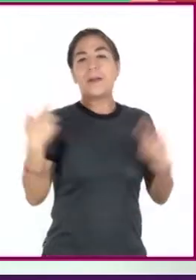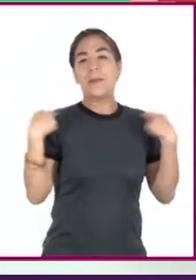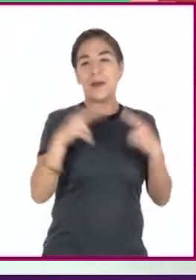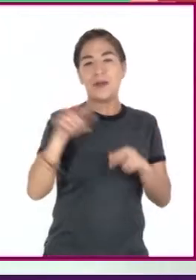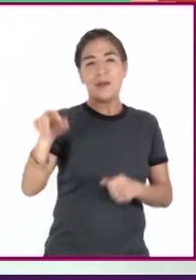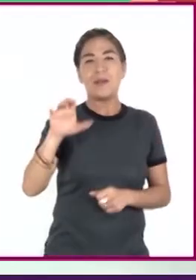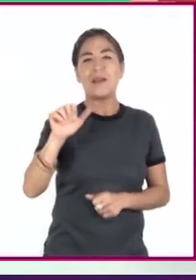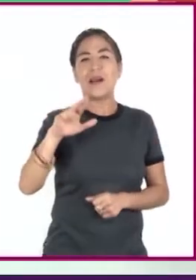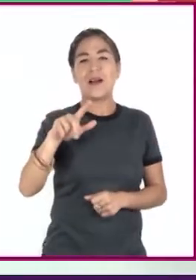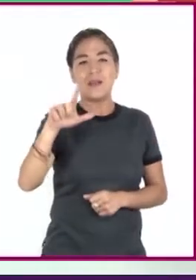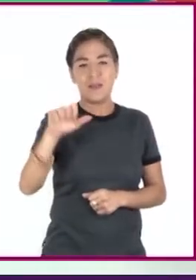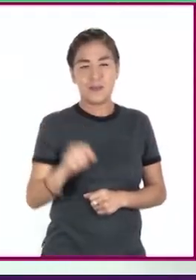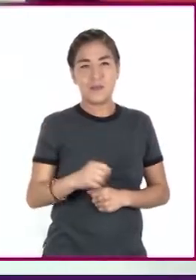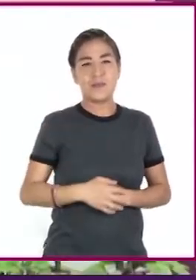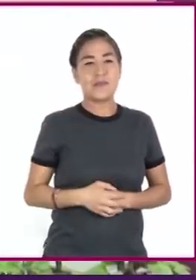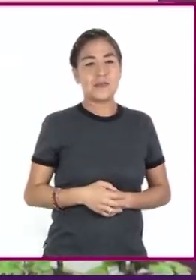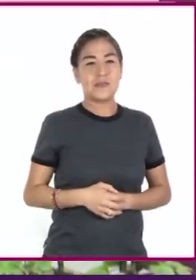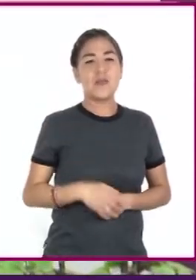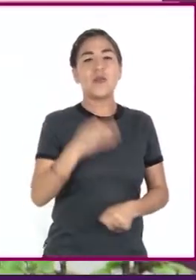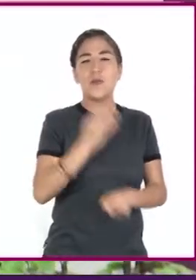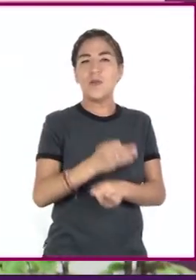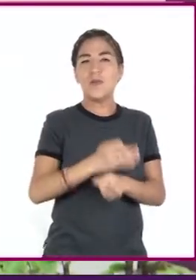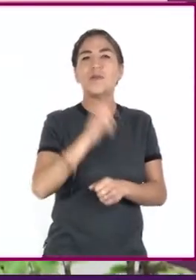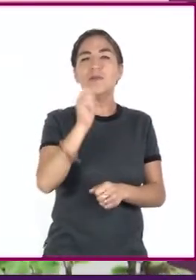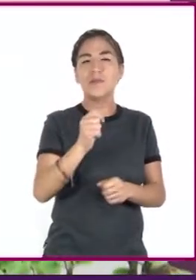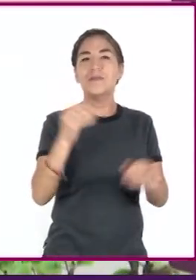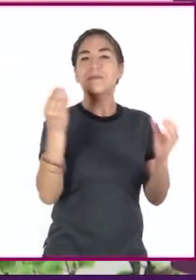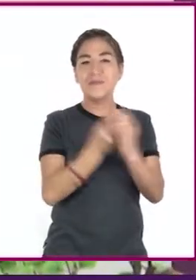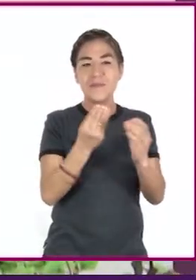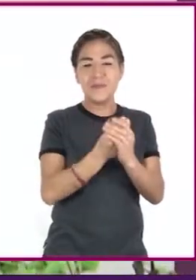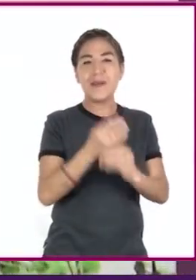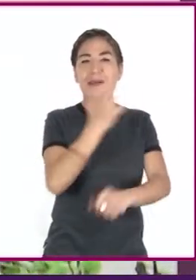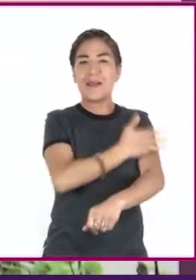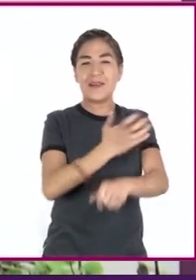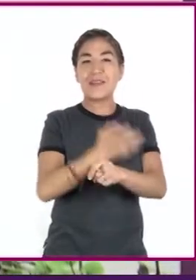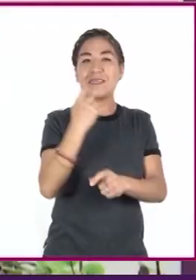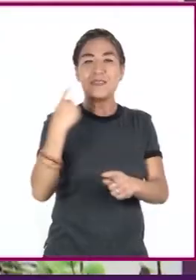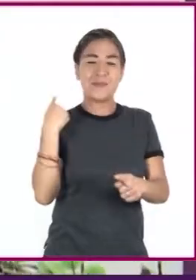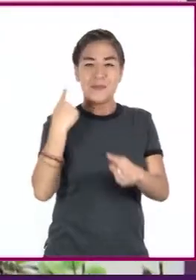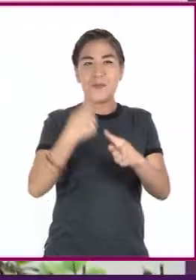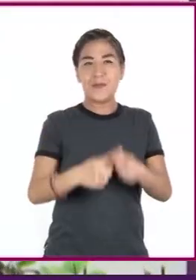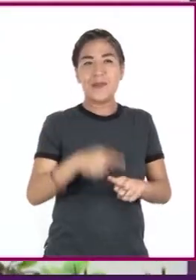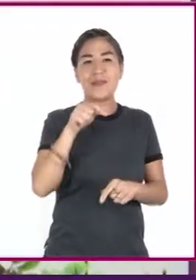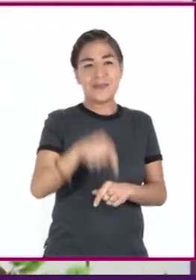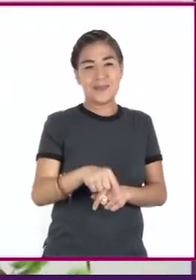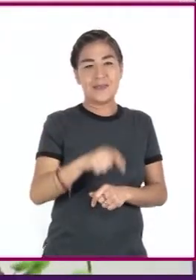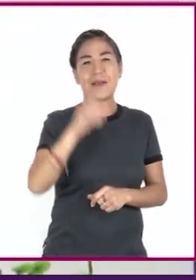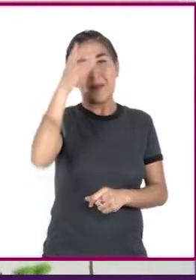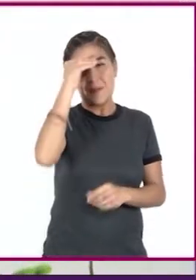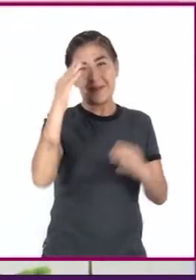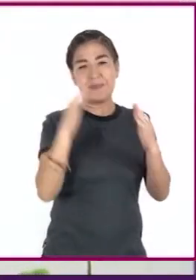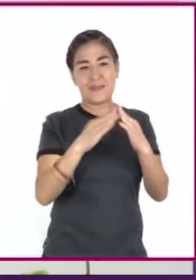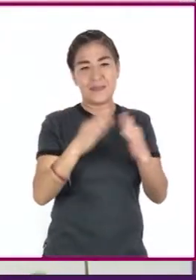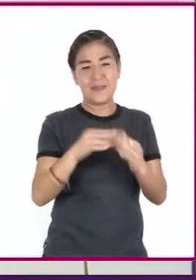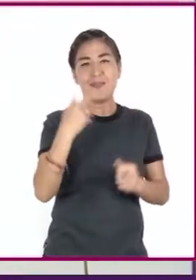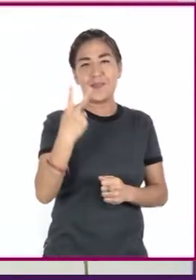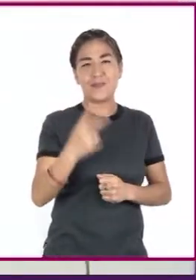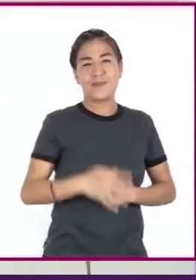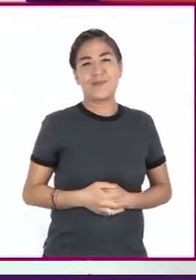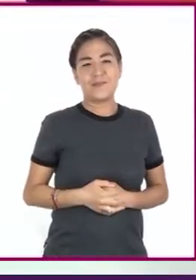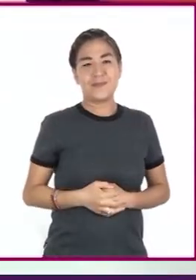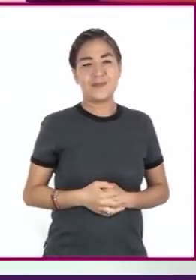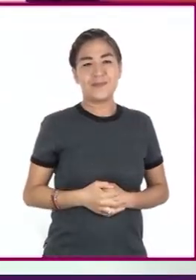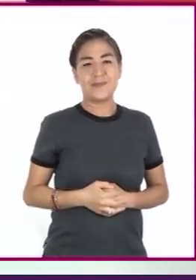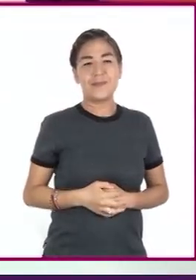Alberto Barreiro López, quienes nos han estado acompañando a lo largo de esta temporada de Aprende en Casa 2.